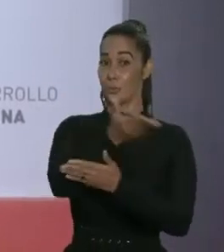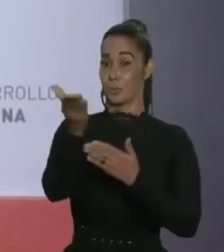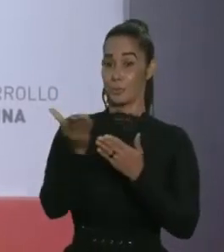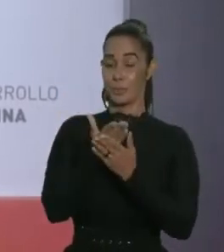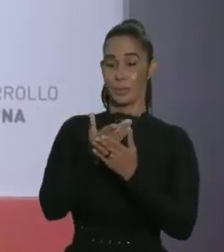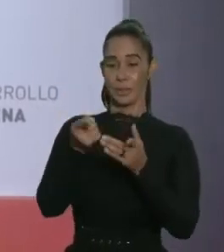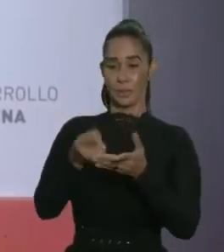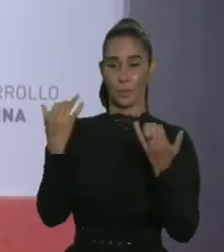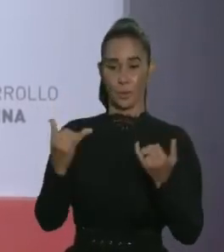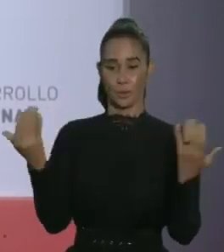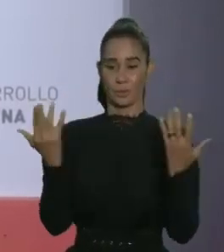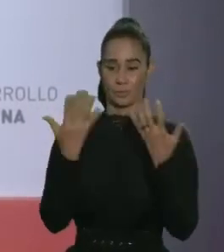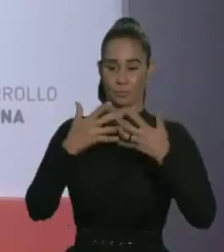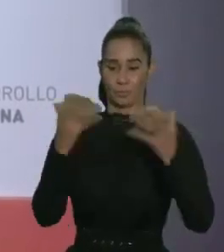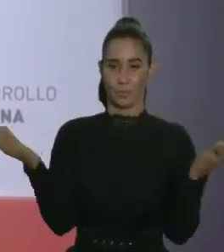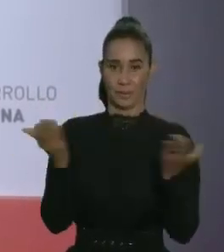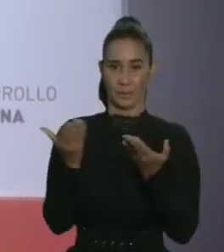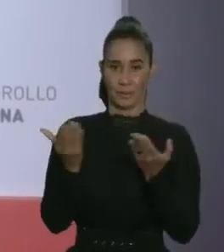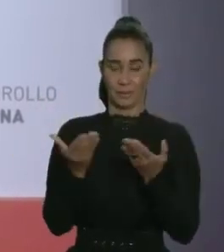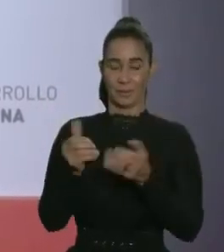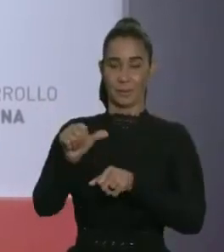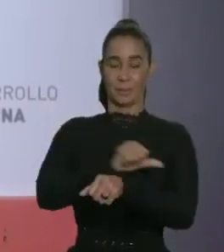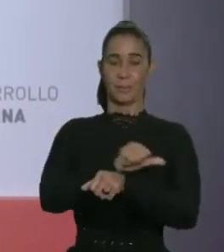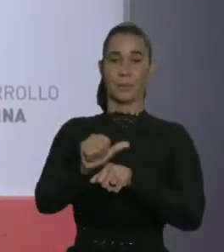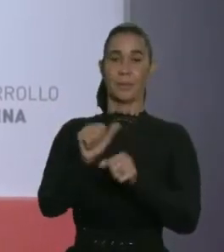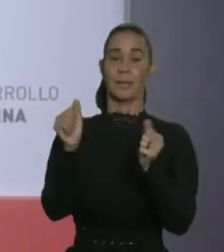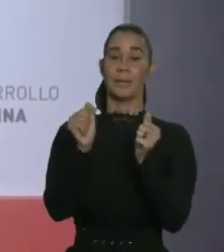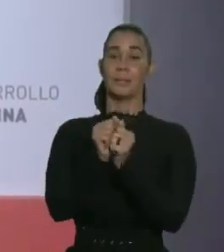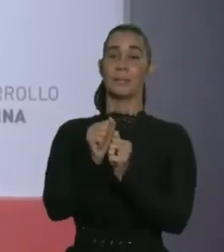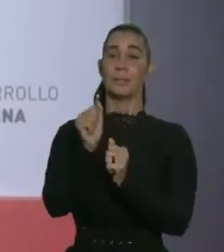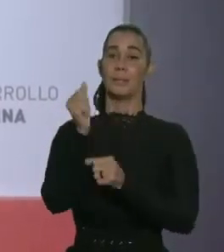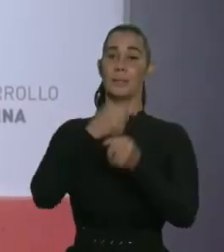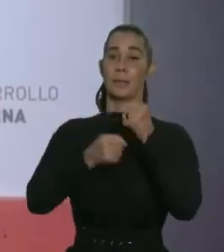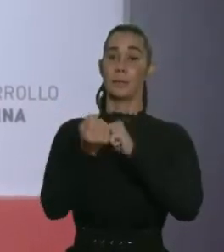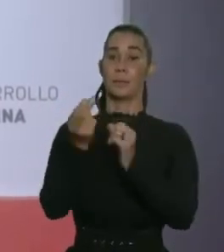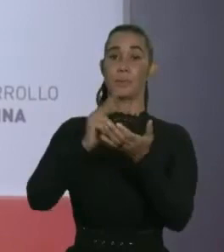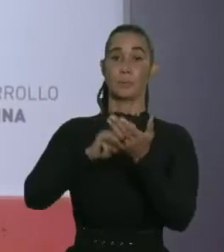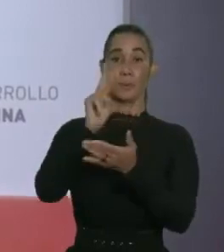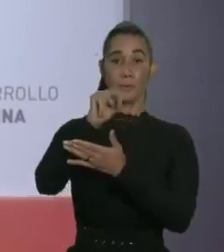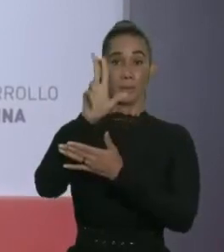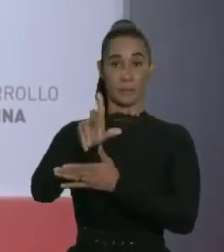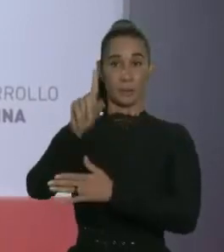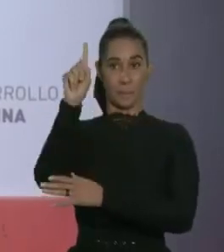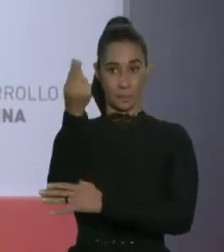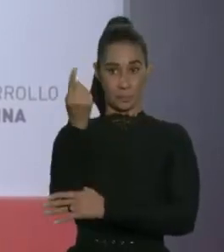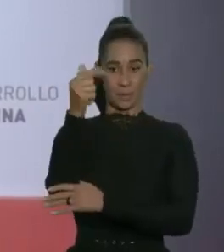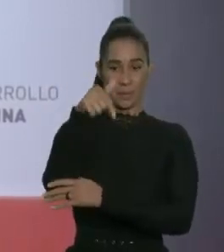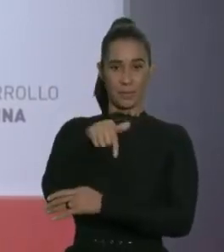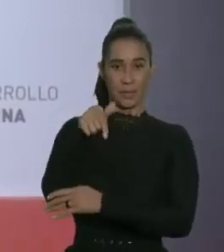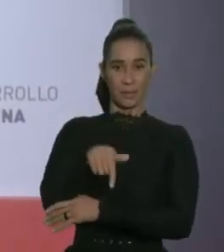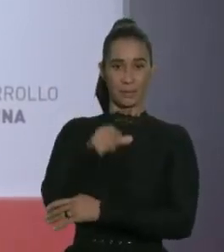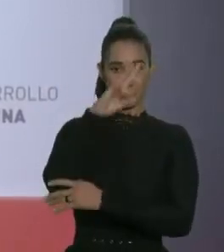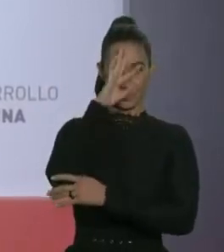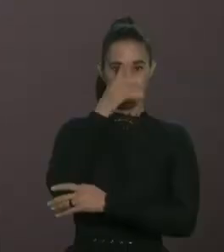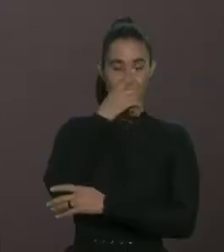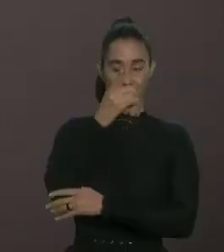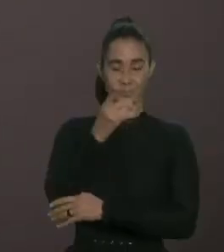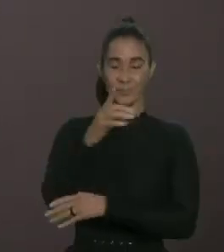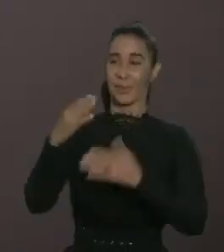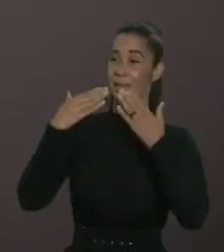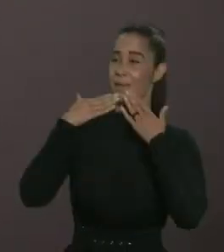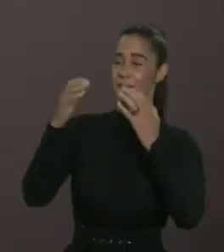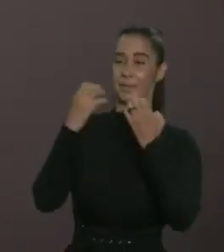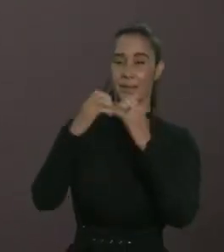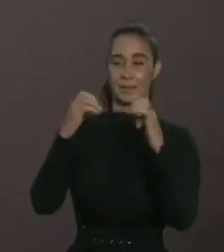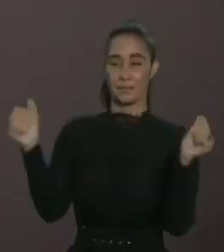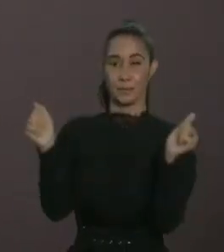parte de este encuentro de Latin American City 2023, que por primera vez se celebra en la República Dominicana, gracias al